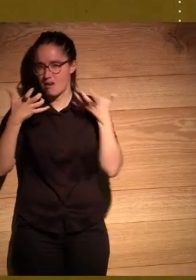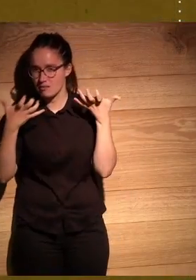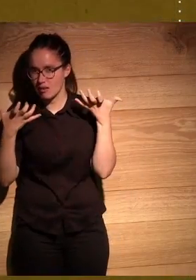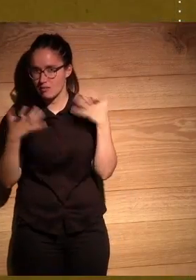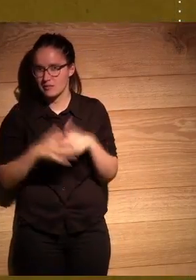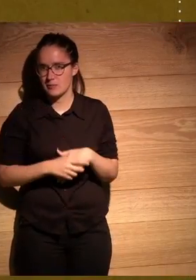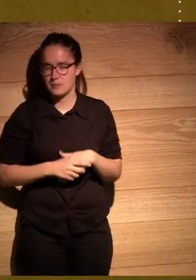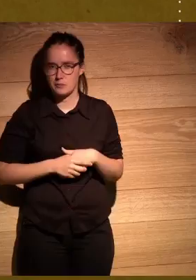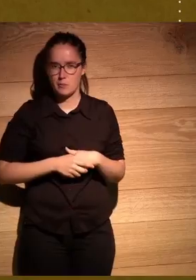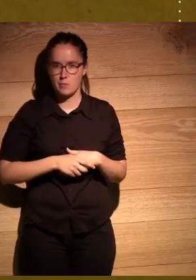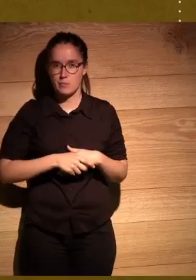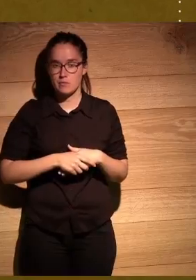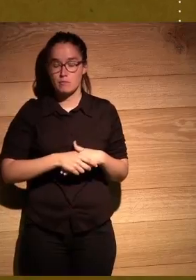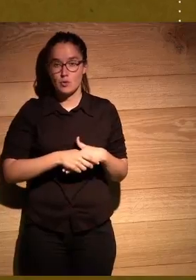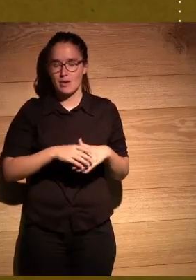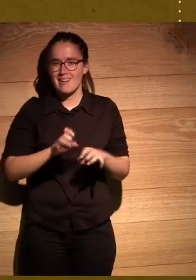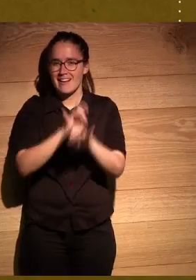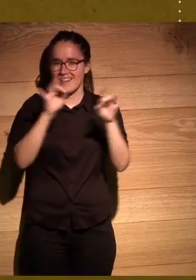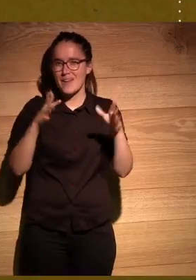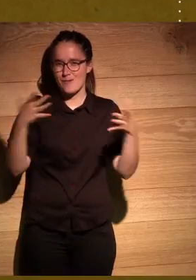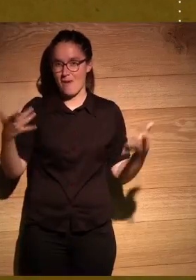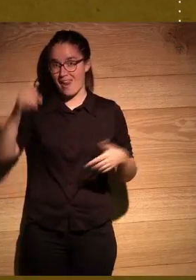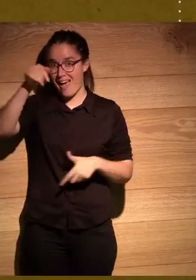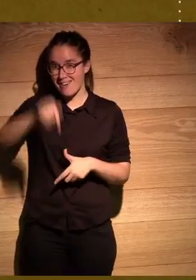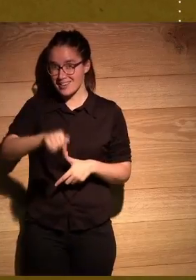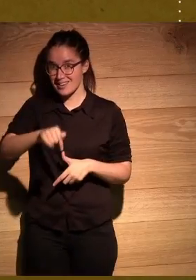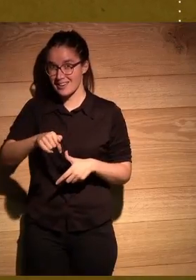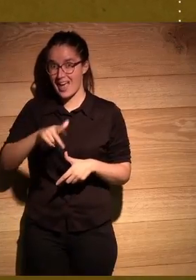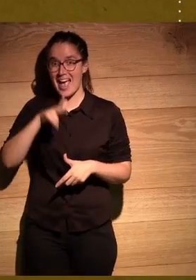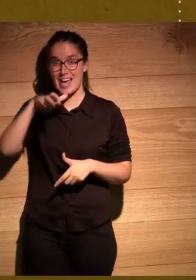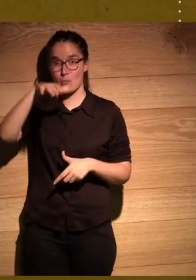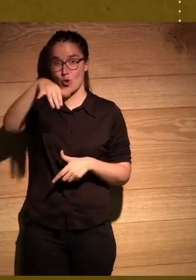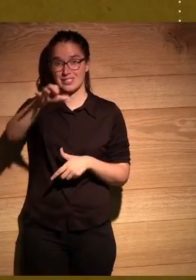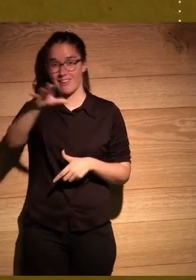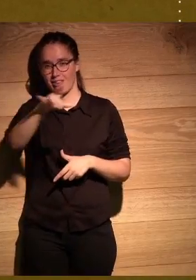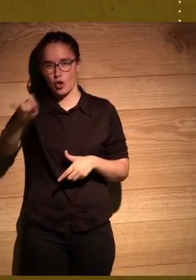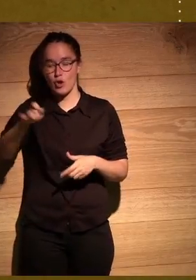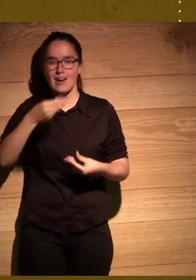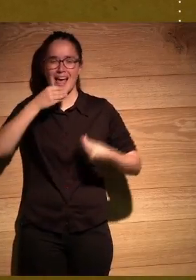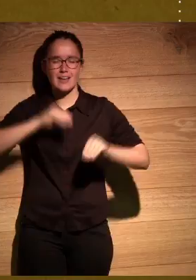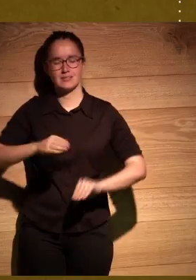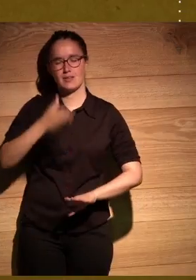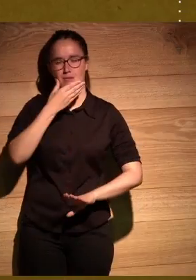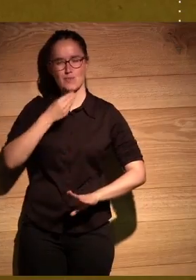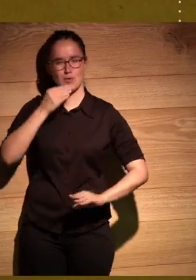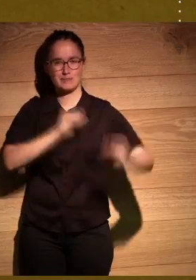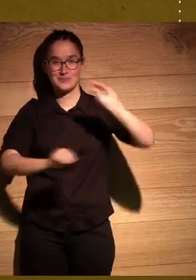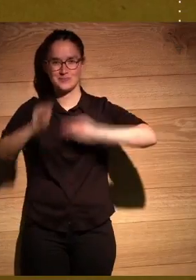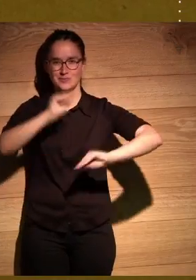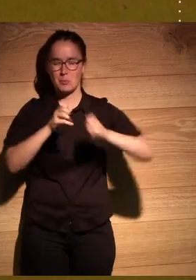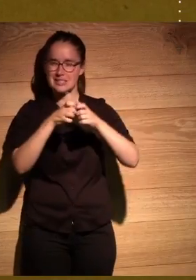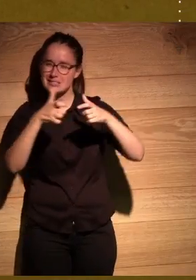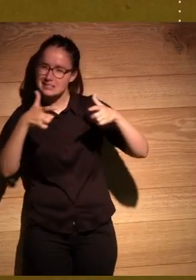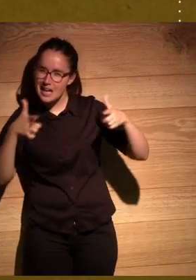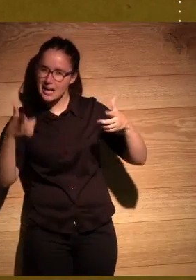que quedaba claro era que aquí en Hermosillo se había embellecido la historia alargándola